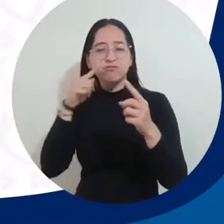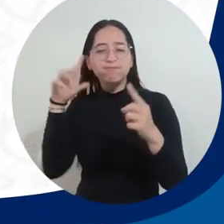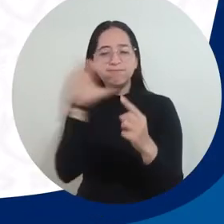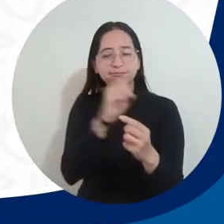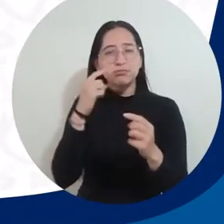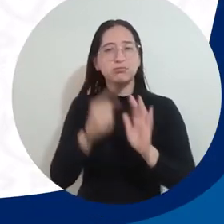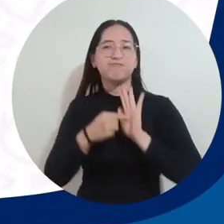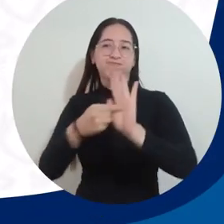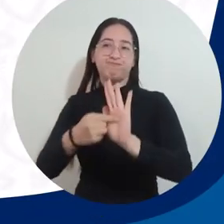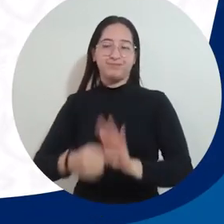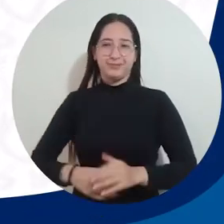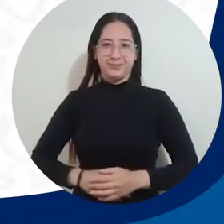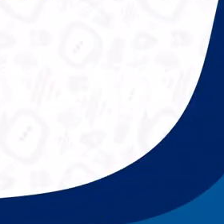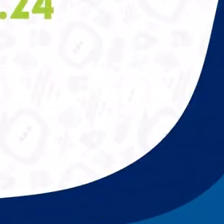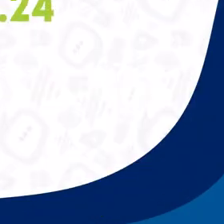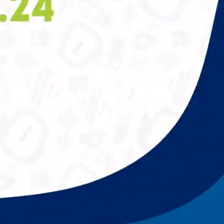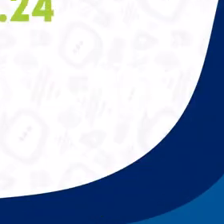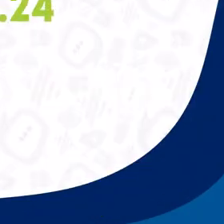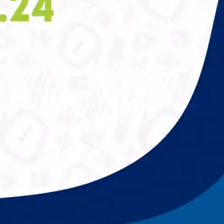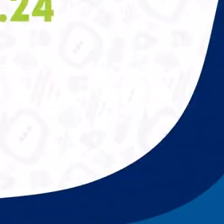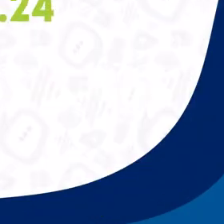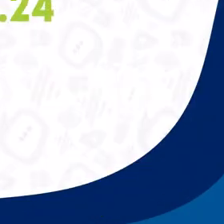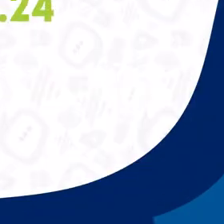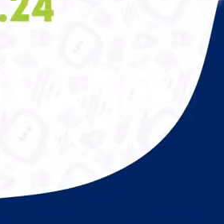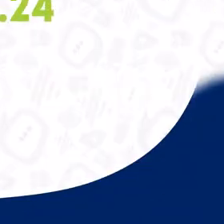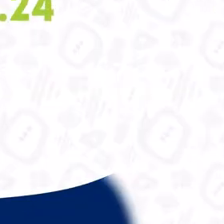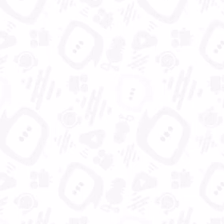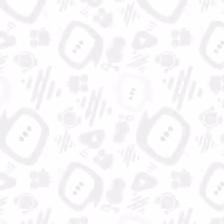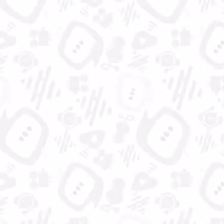Aún más incluyente e innovadora.